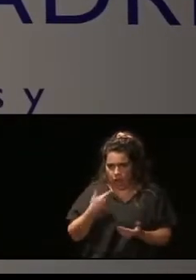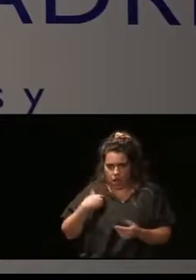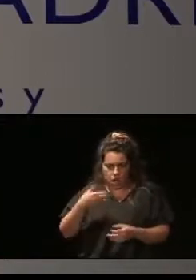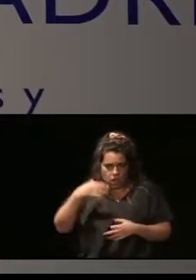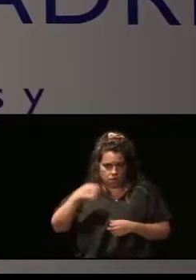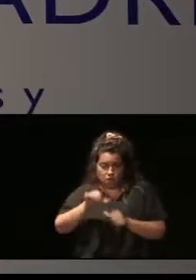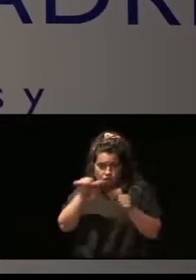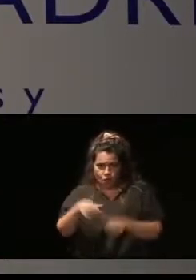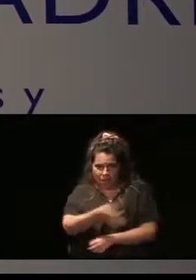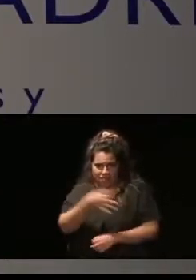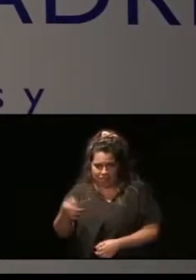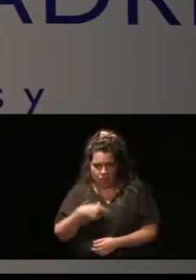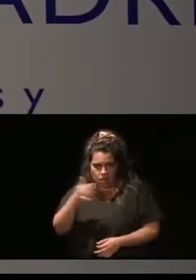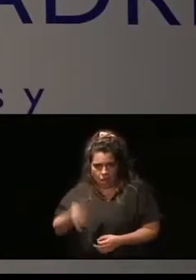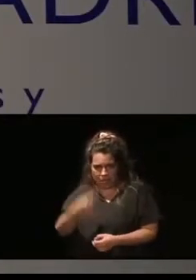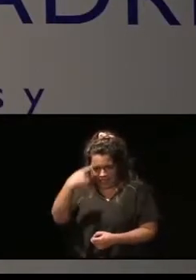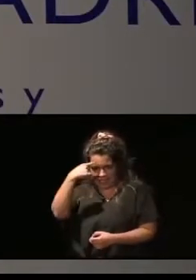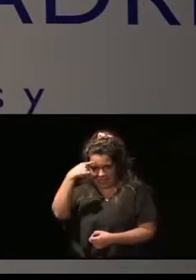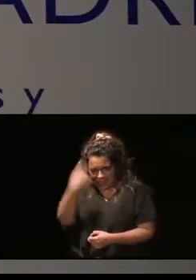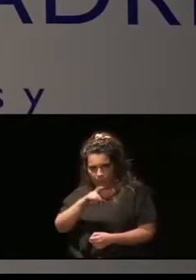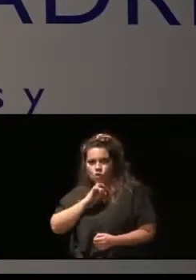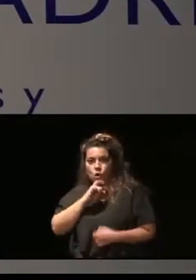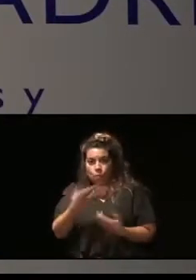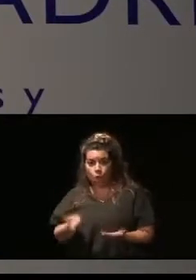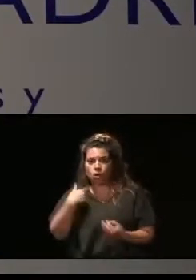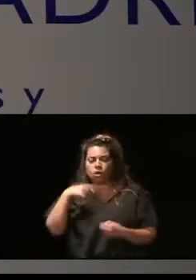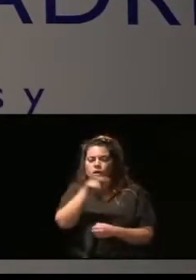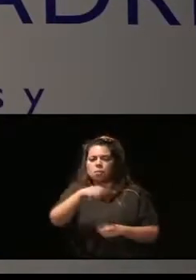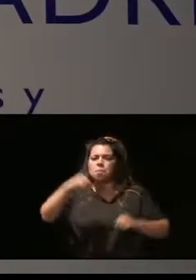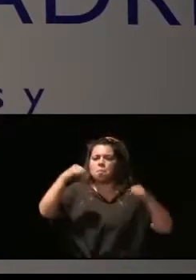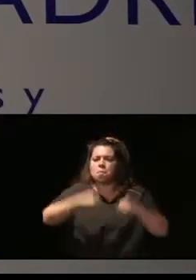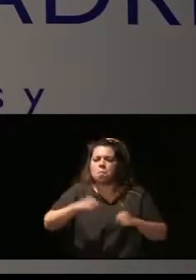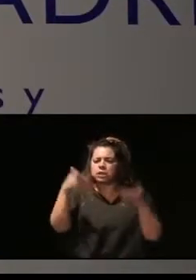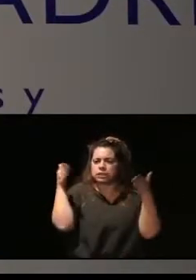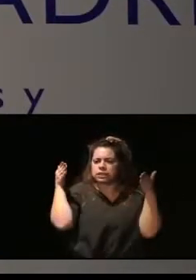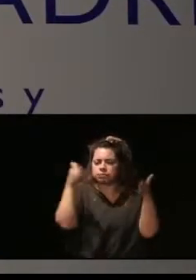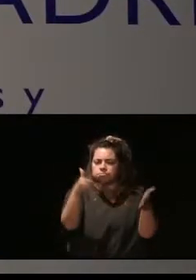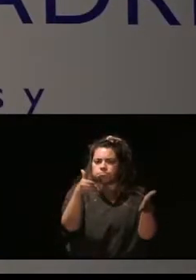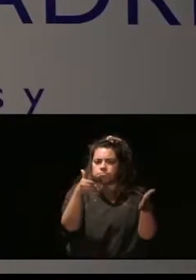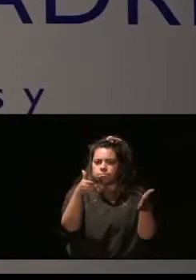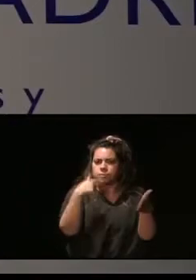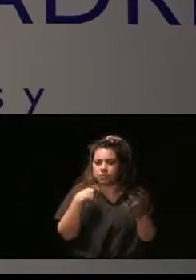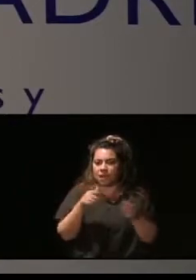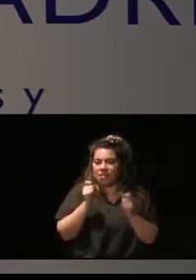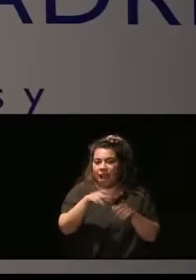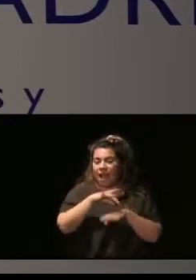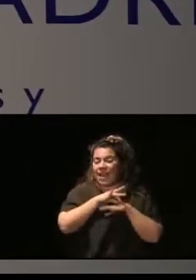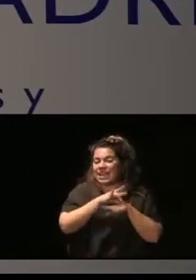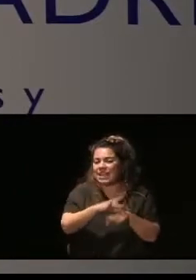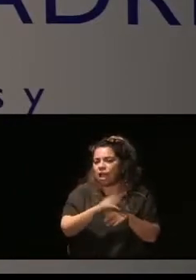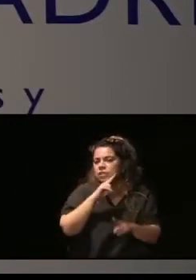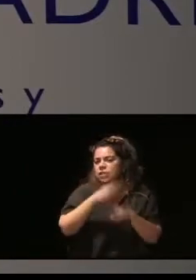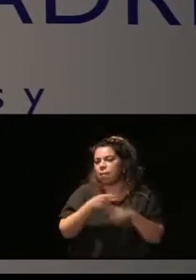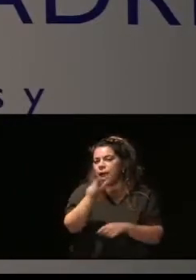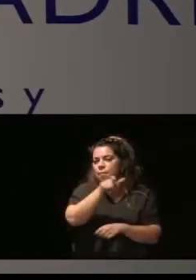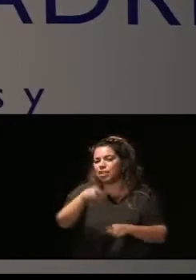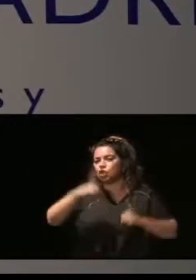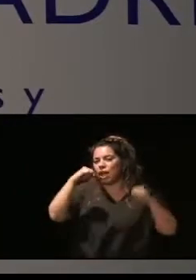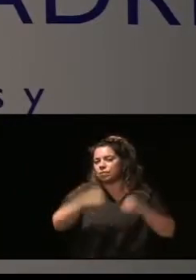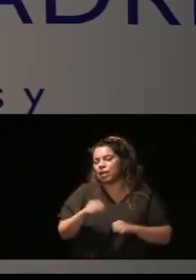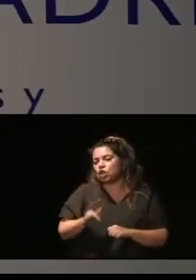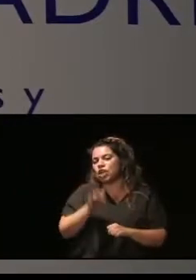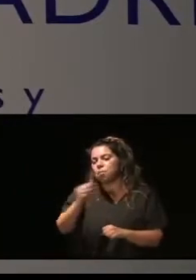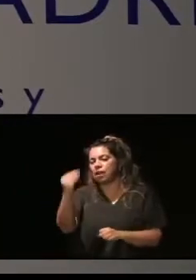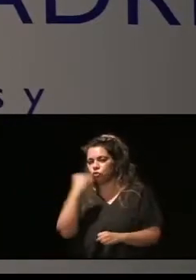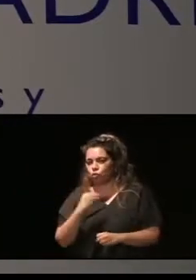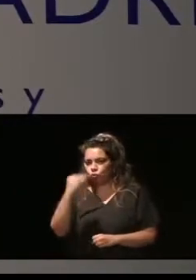consciente. A nuestros mayores también les hemos dedicado una guía, se llama Las personas mayores y el consumo,